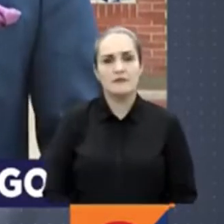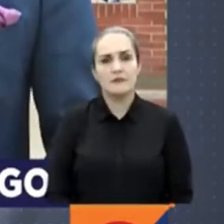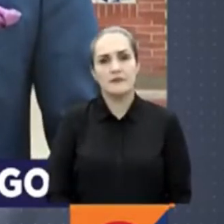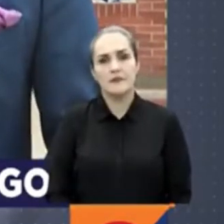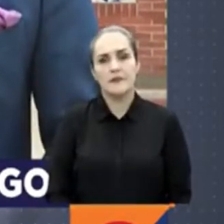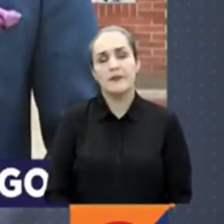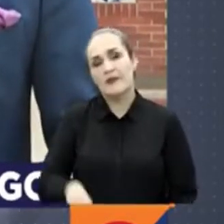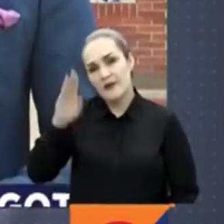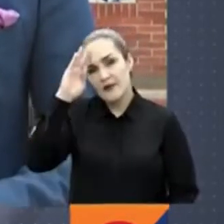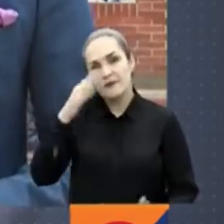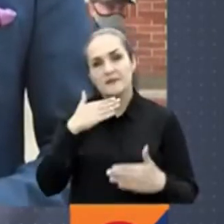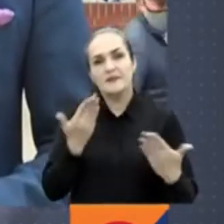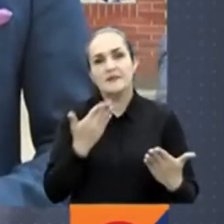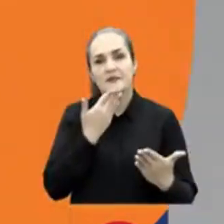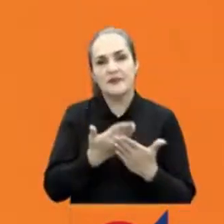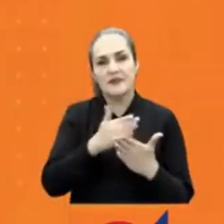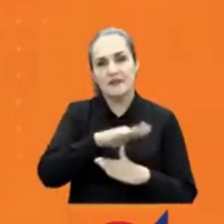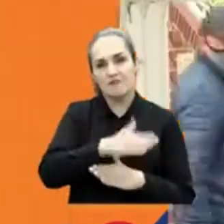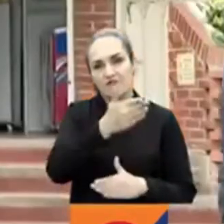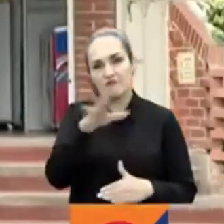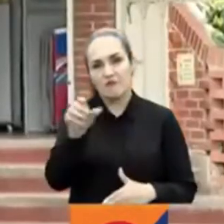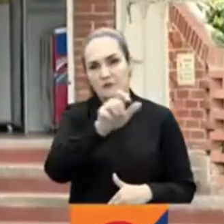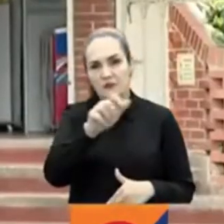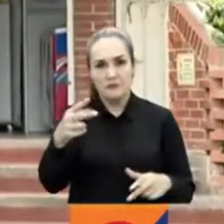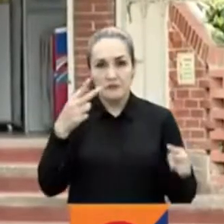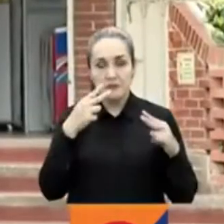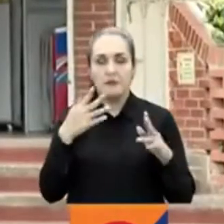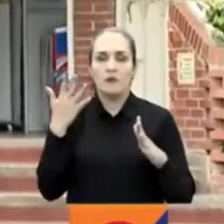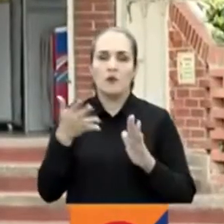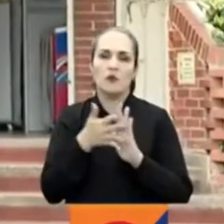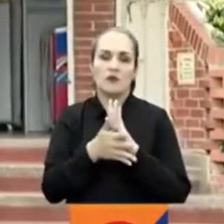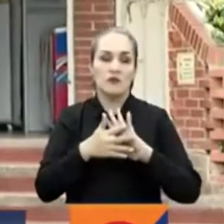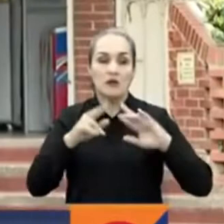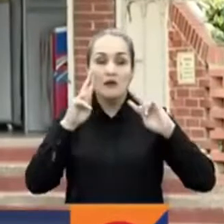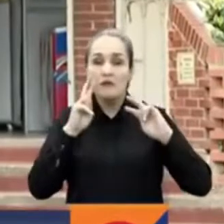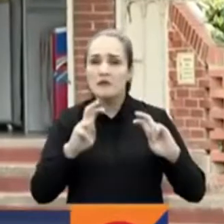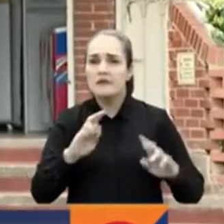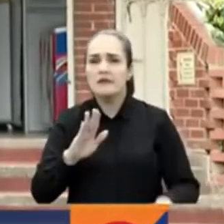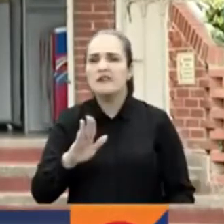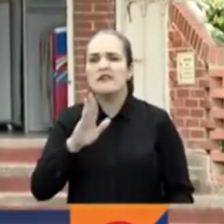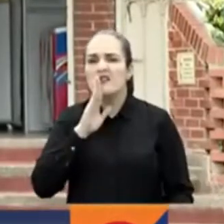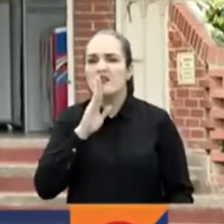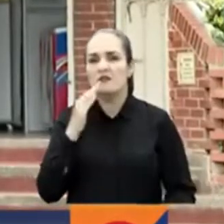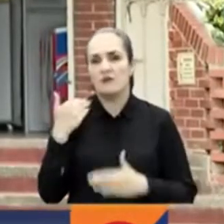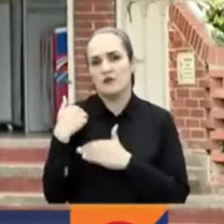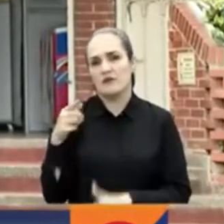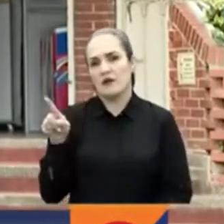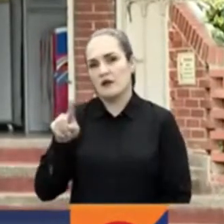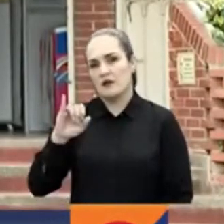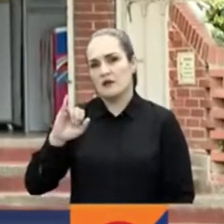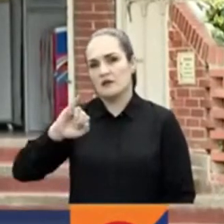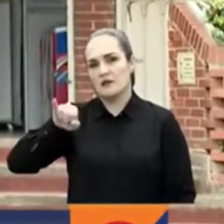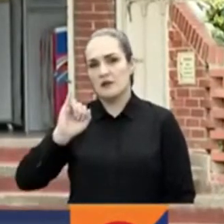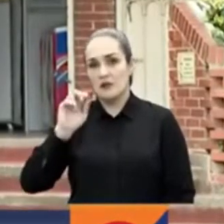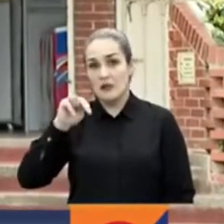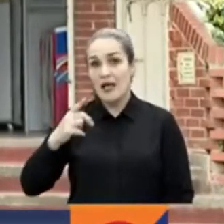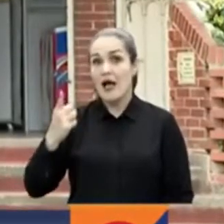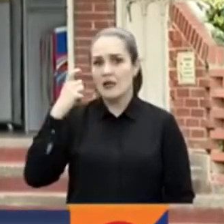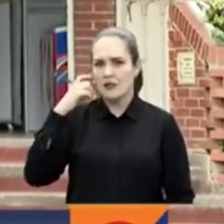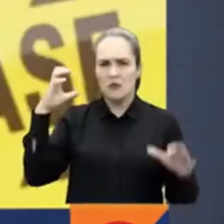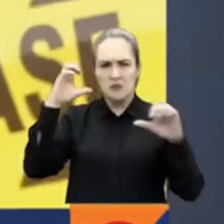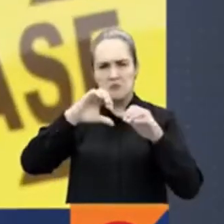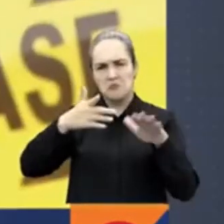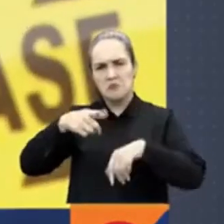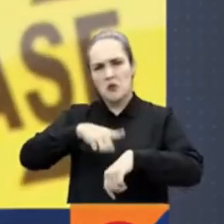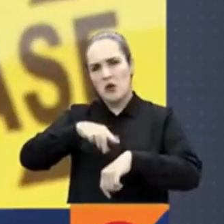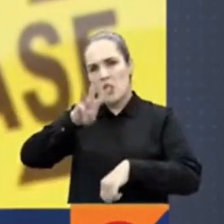Carolina, ¿qué tal? Muy buenas tardes para usted, para todos los televidentes. La investigación la asumió la SIJIN. Por supuesto, todas las autoridades llegaron anoche, hacia las 8 de la